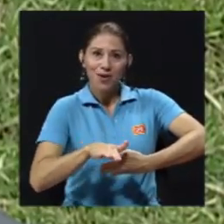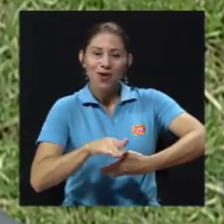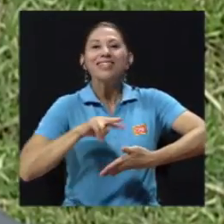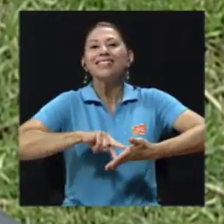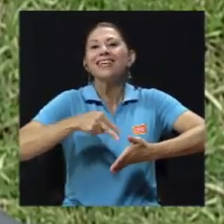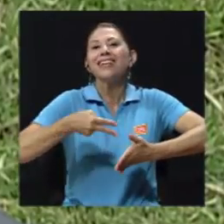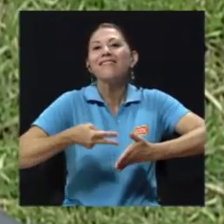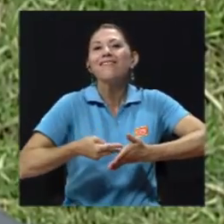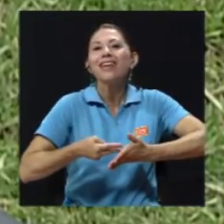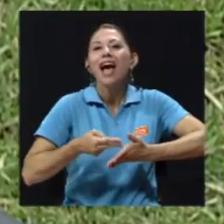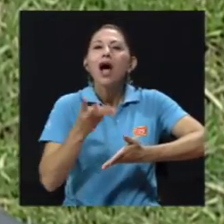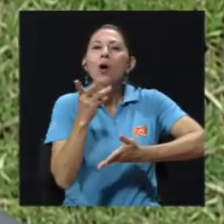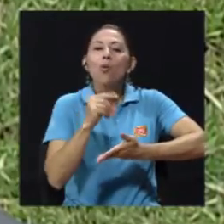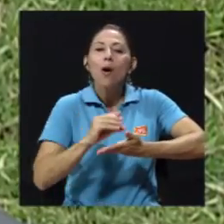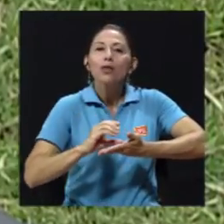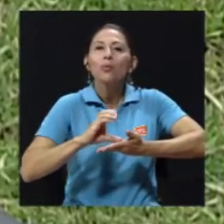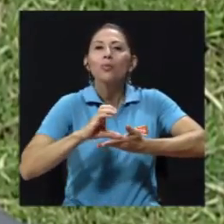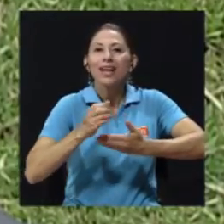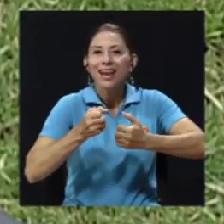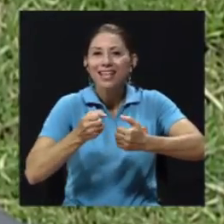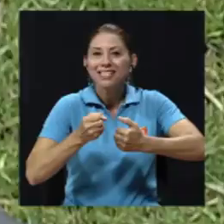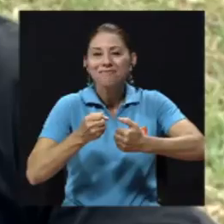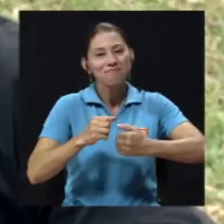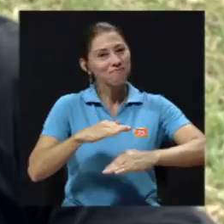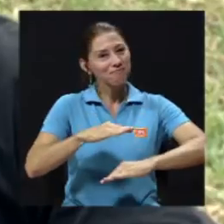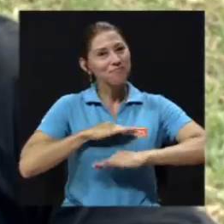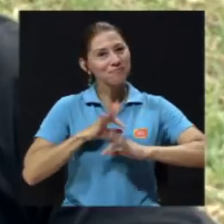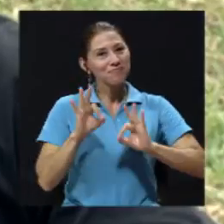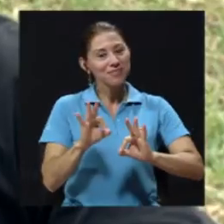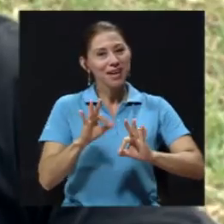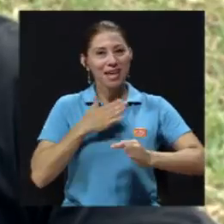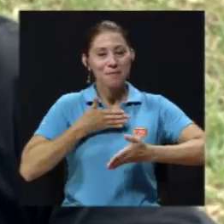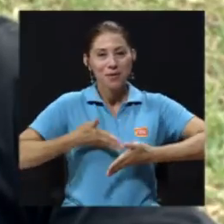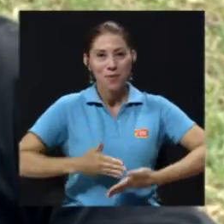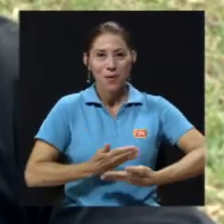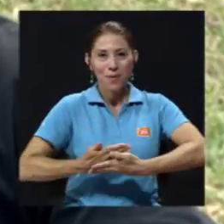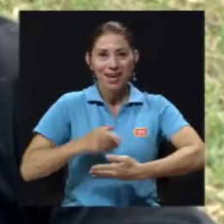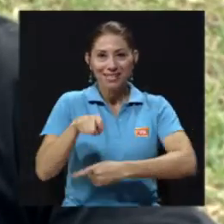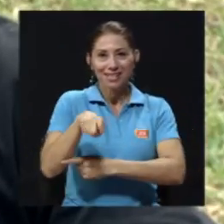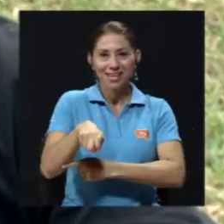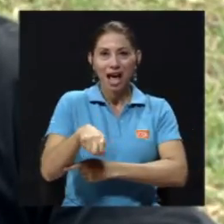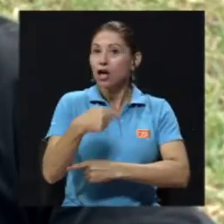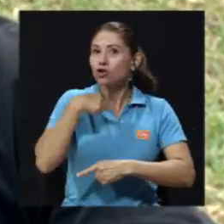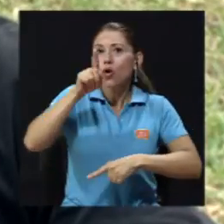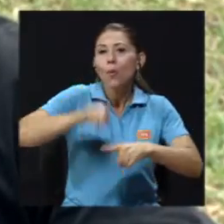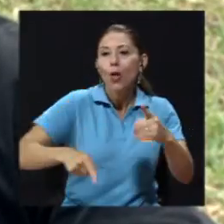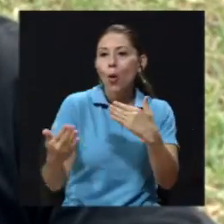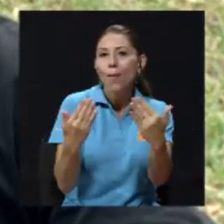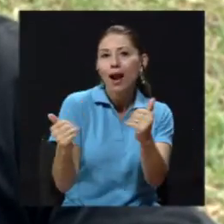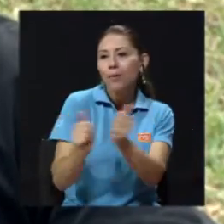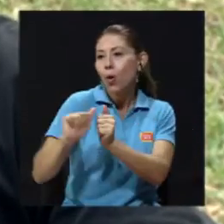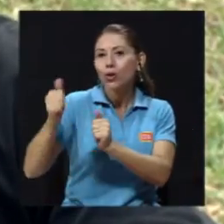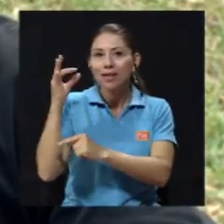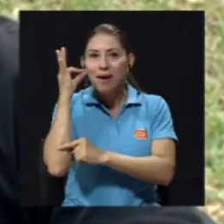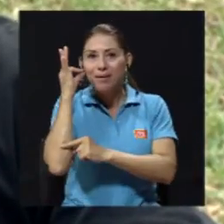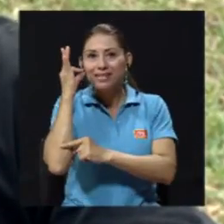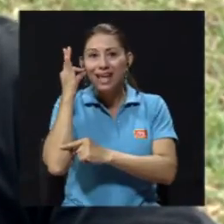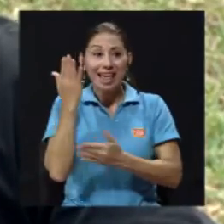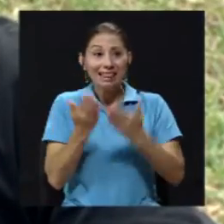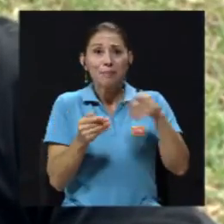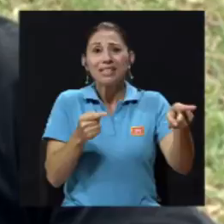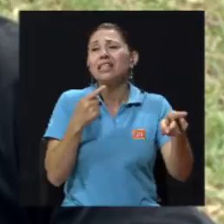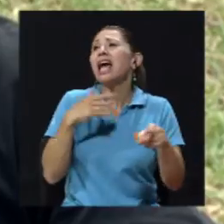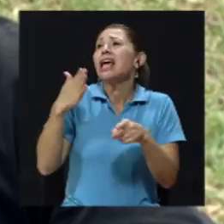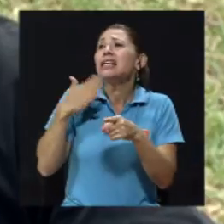cantidad de leche que mi bebé necesita y no me puedo comparar con otras mamás. Claro, es que ellas dicen, es que mi vecina,